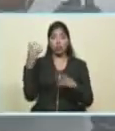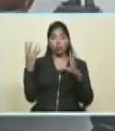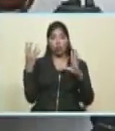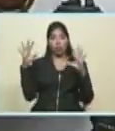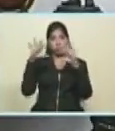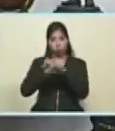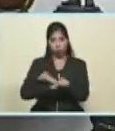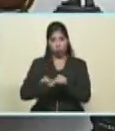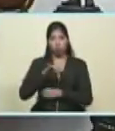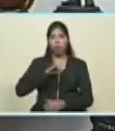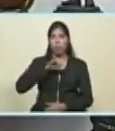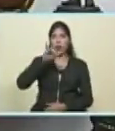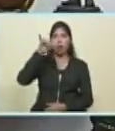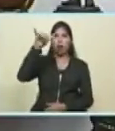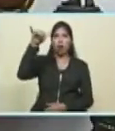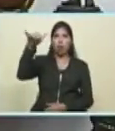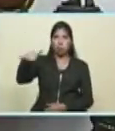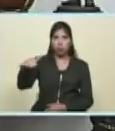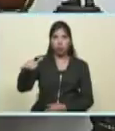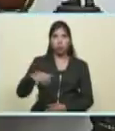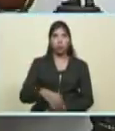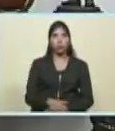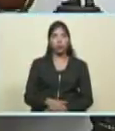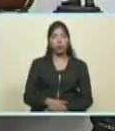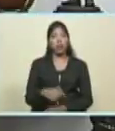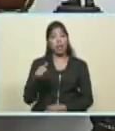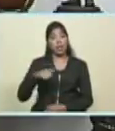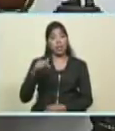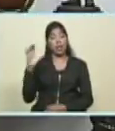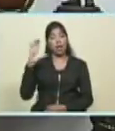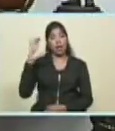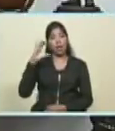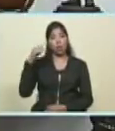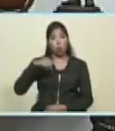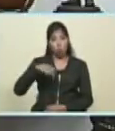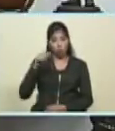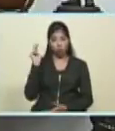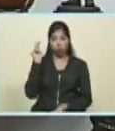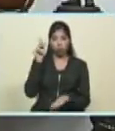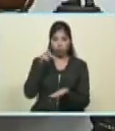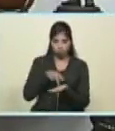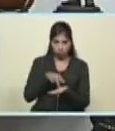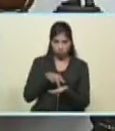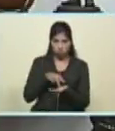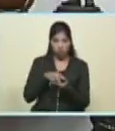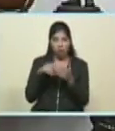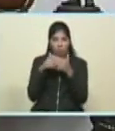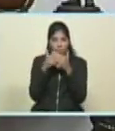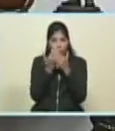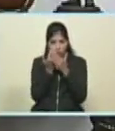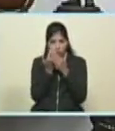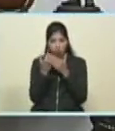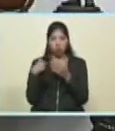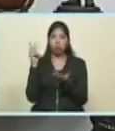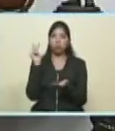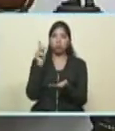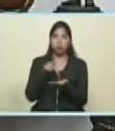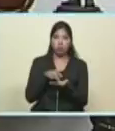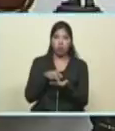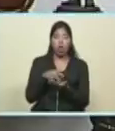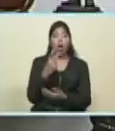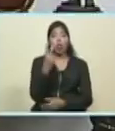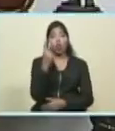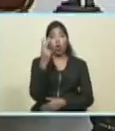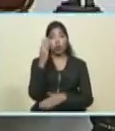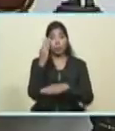y aterricé aquí en Caracas, hoy, en horas de la madrugada, a